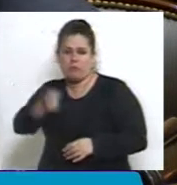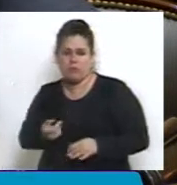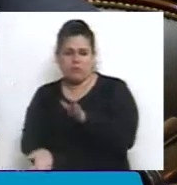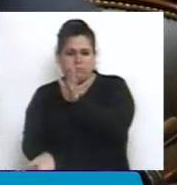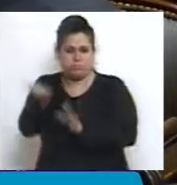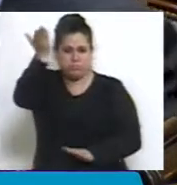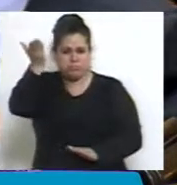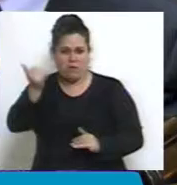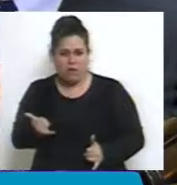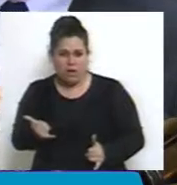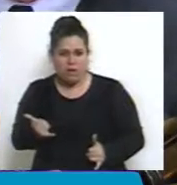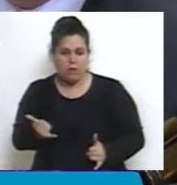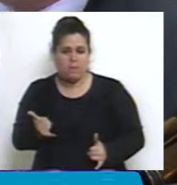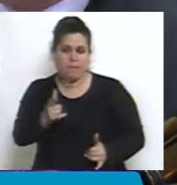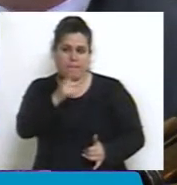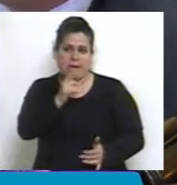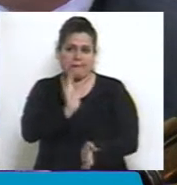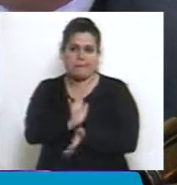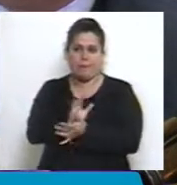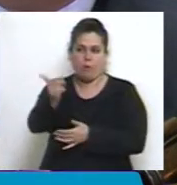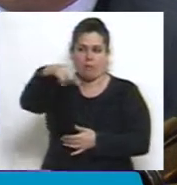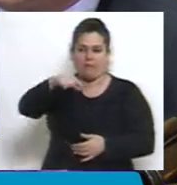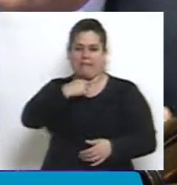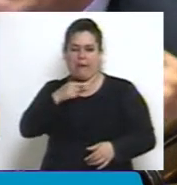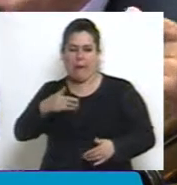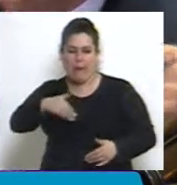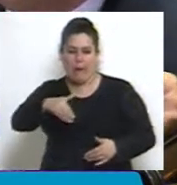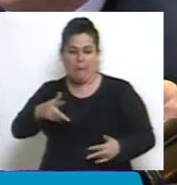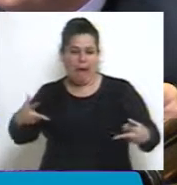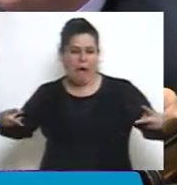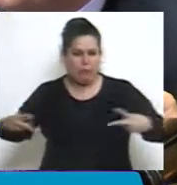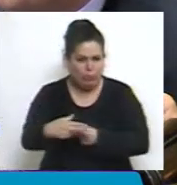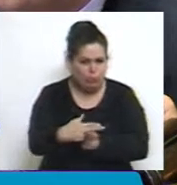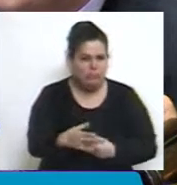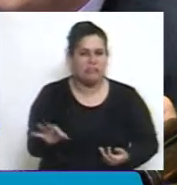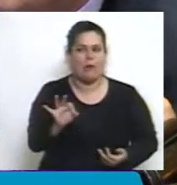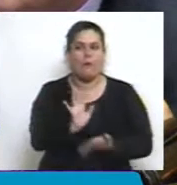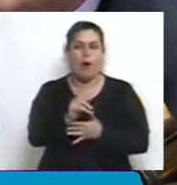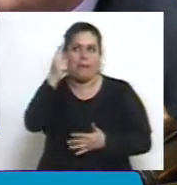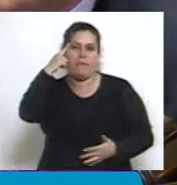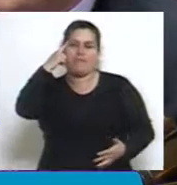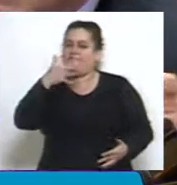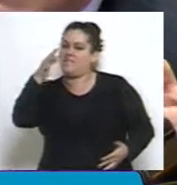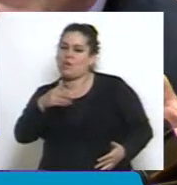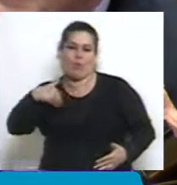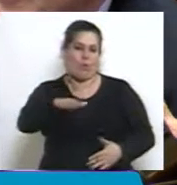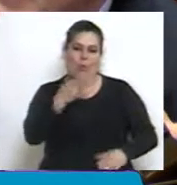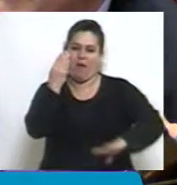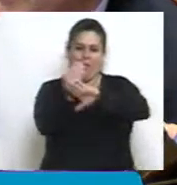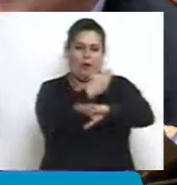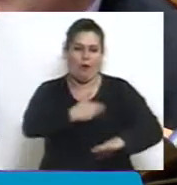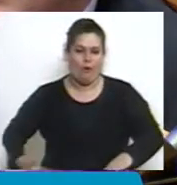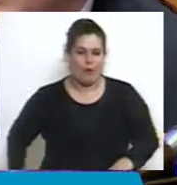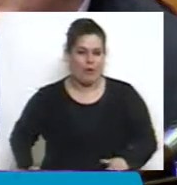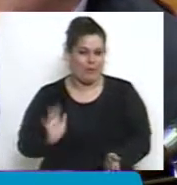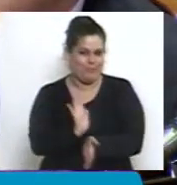¿O están queriendo preparar el ajuste con la aspiración de seguir siendo gobierno haciéndole el